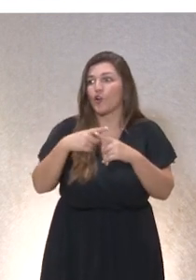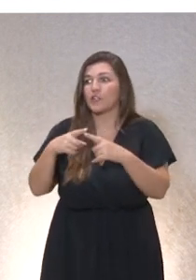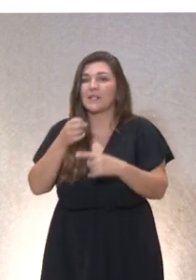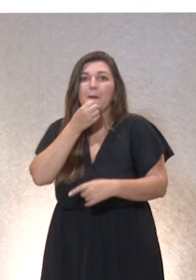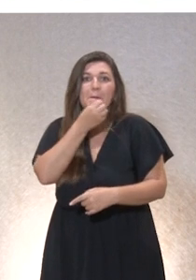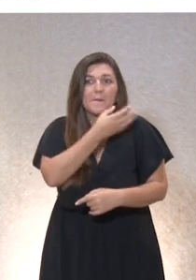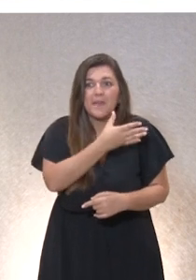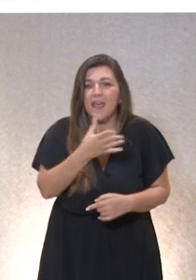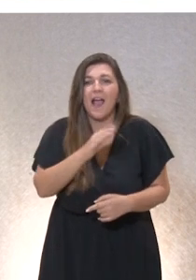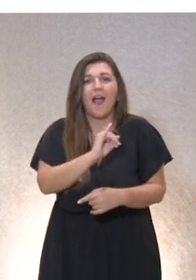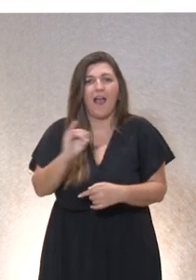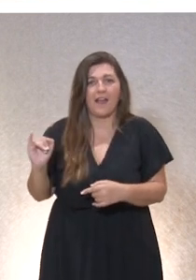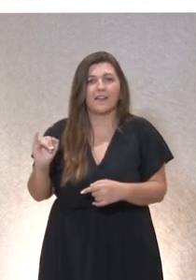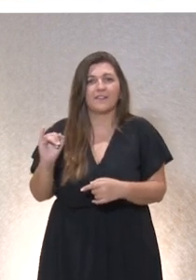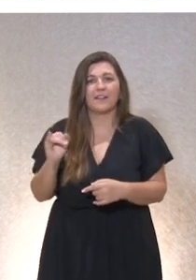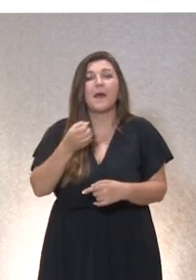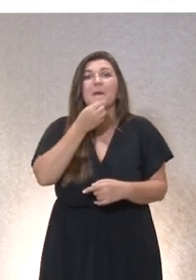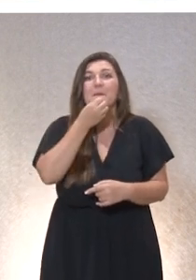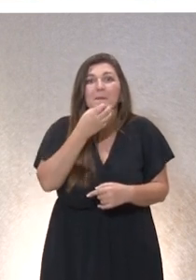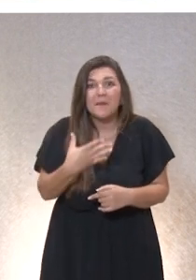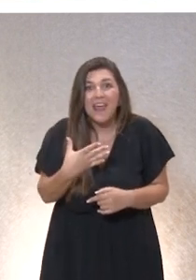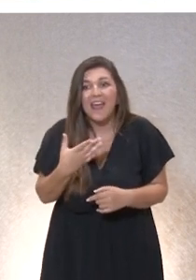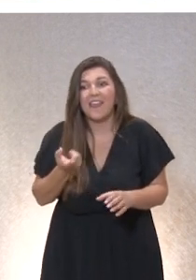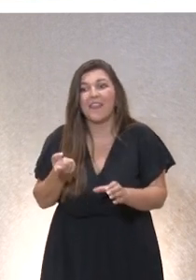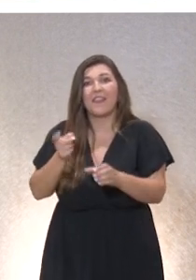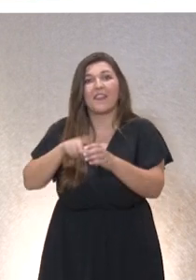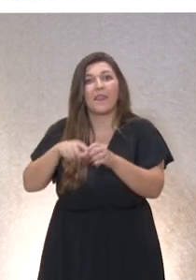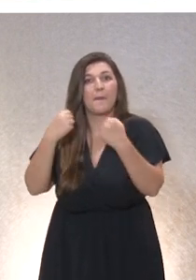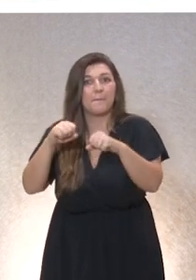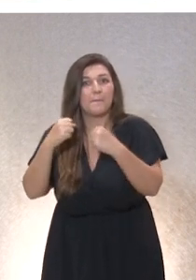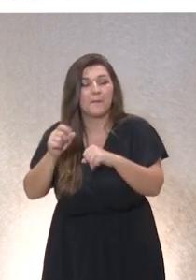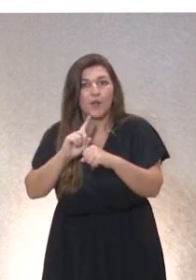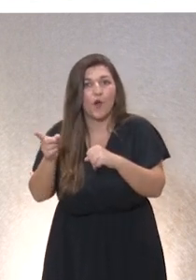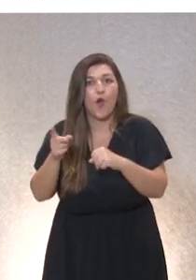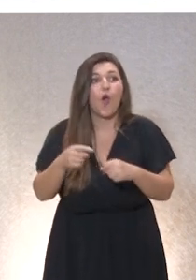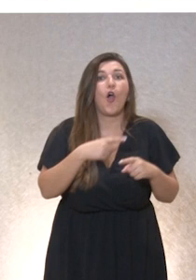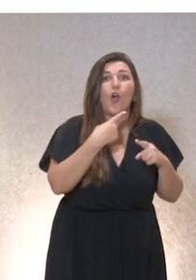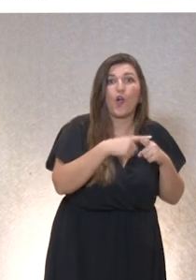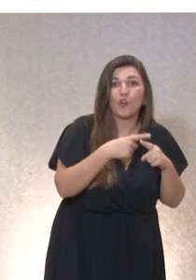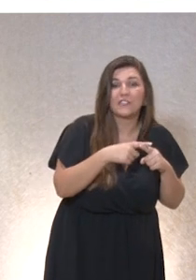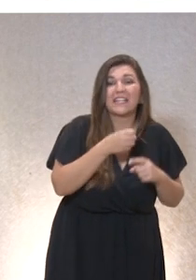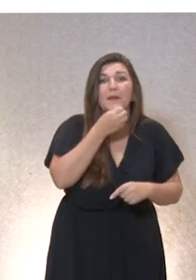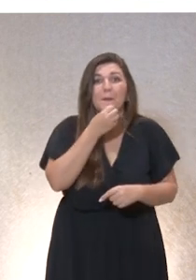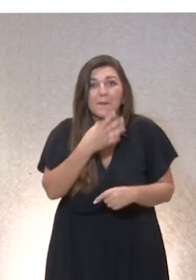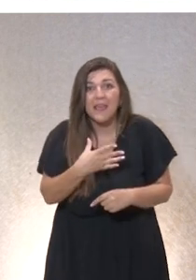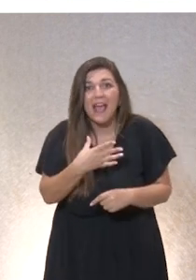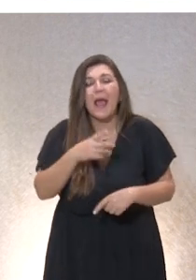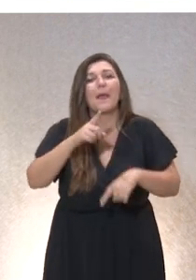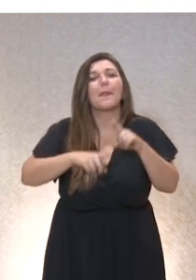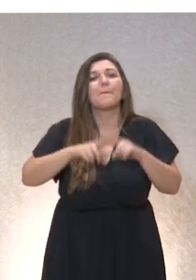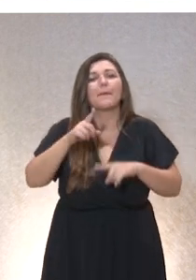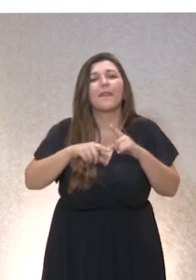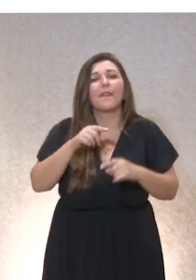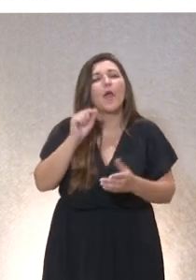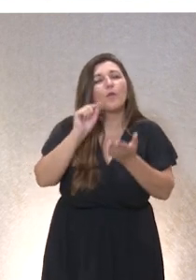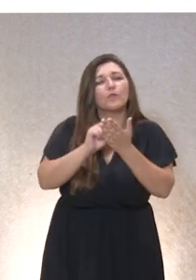aquí. El hecho de que el bien no forma parte de la teoría, sino de que el bien y los bienes dependen de nuestra mirada,